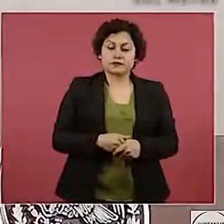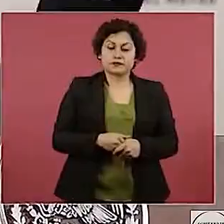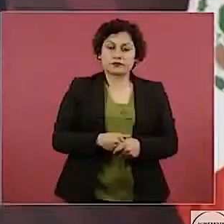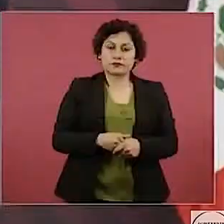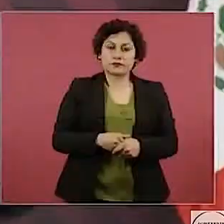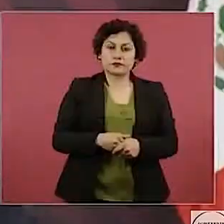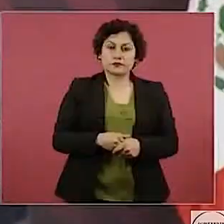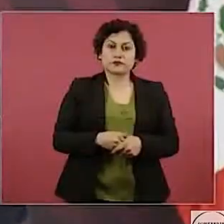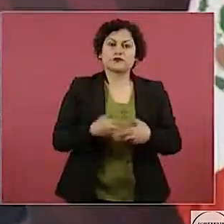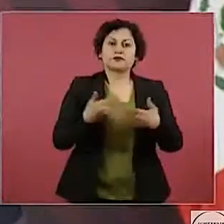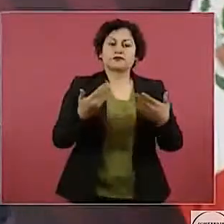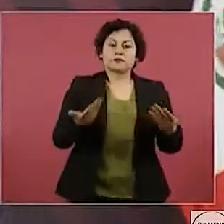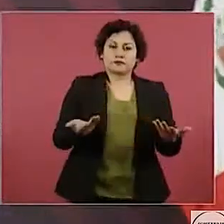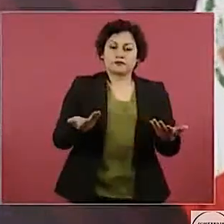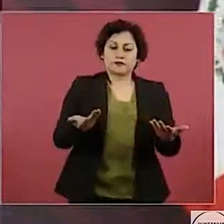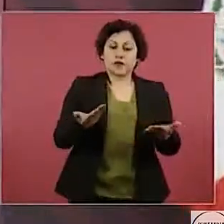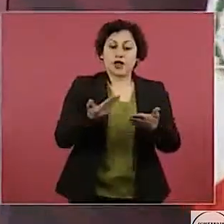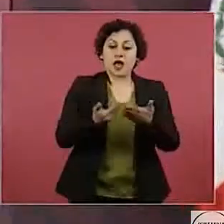¿quién va a resolver?